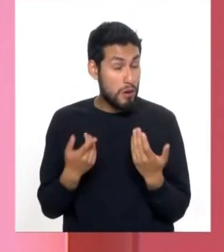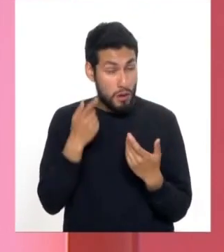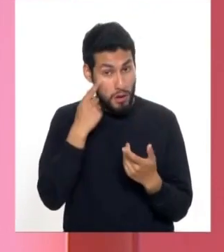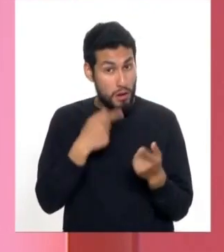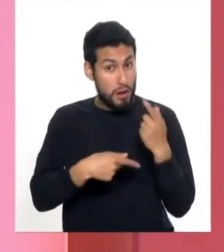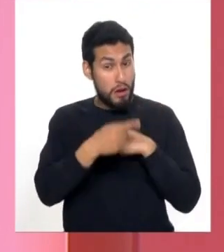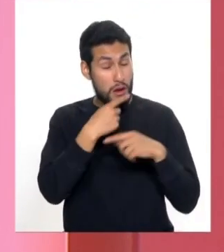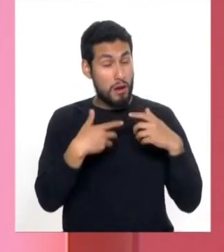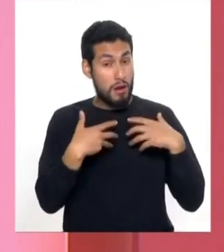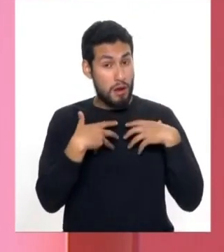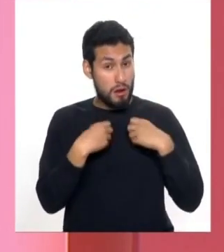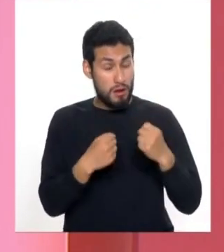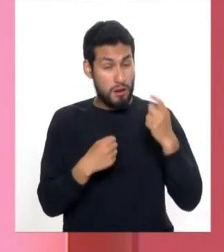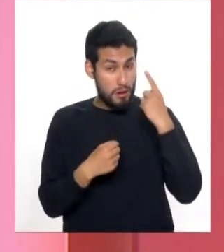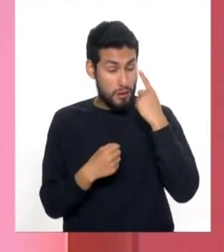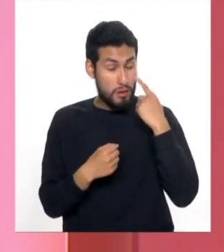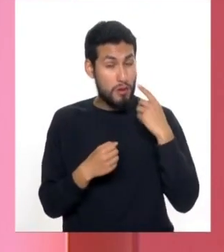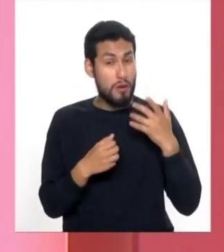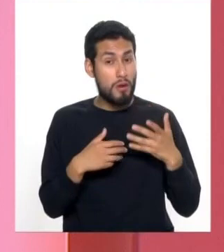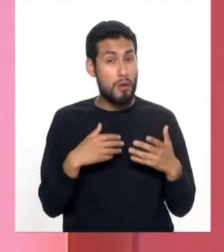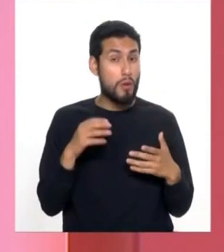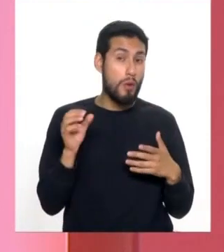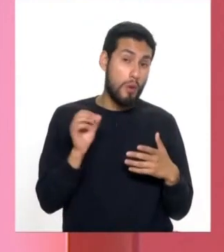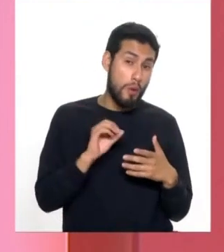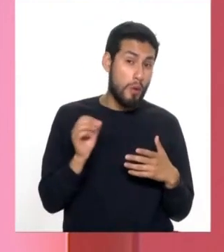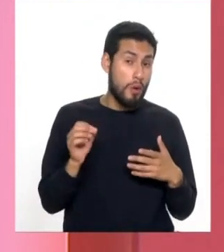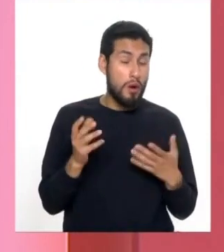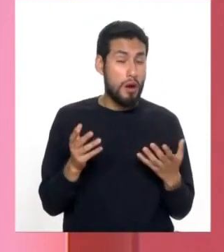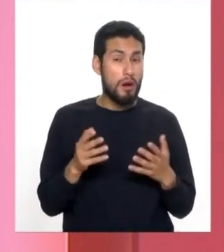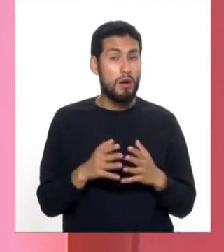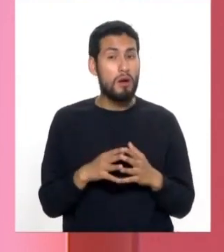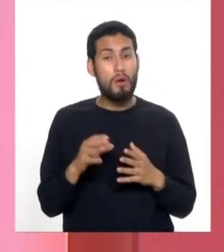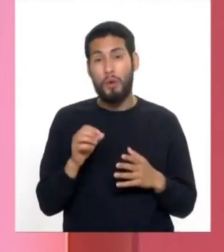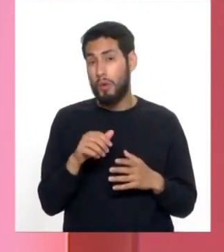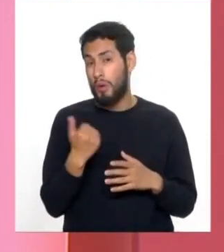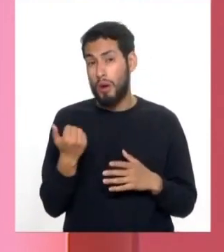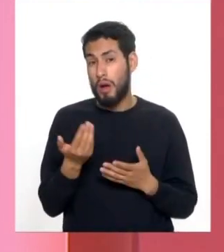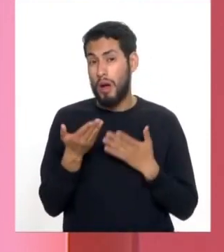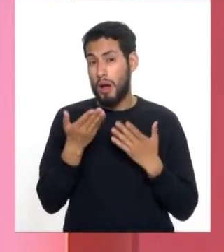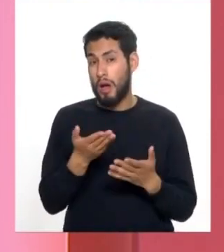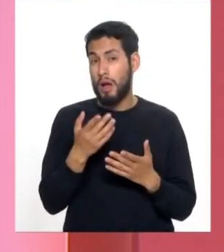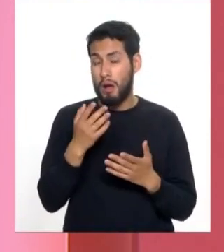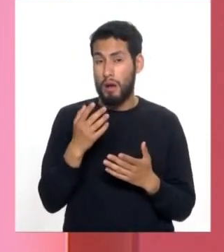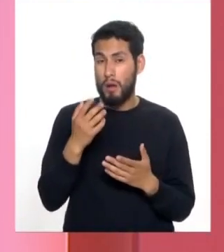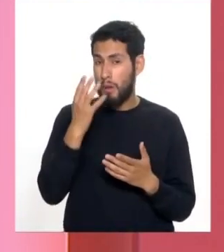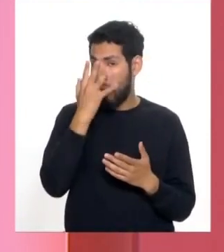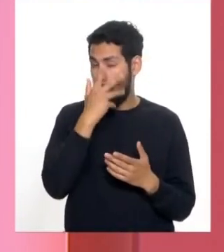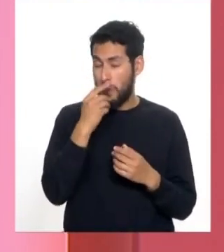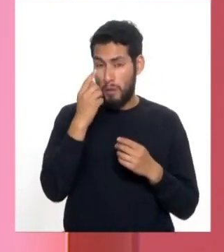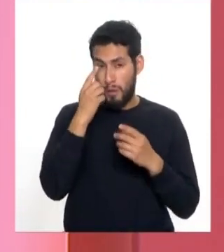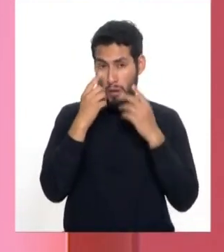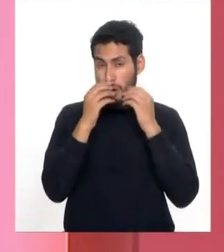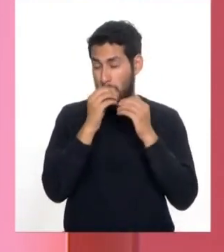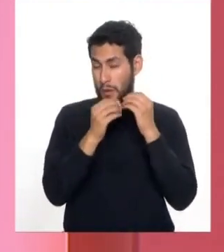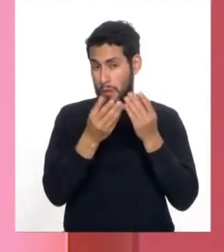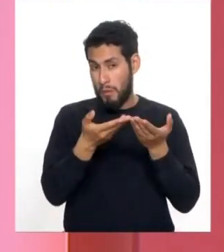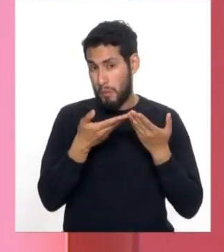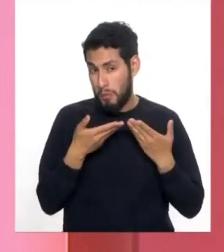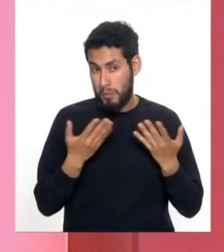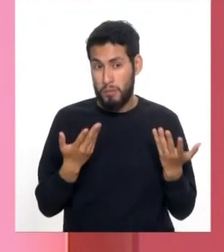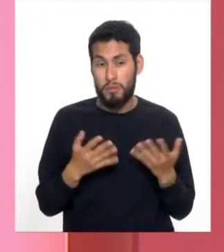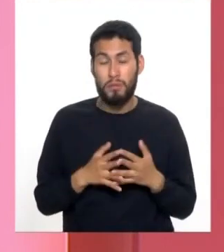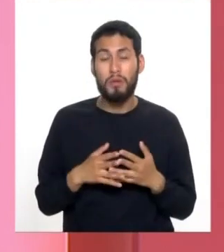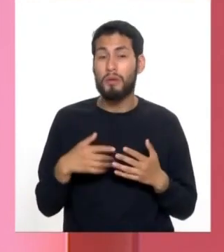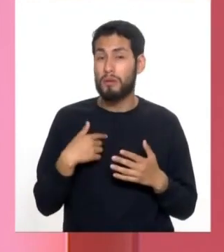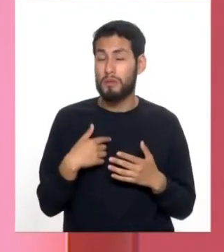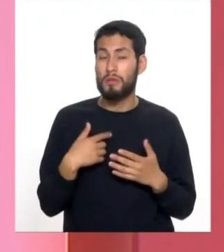la vista izquierda o, caso contrario, alguna alternativa estética que pudiera recomendarme, sea